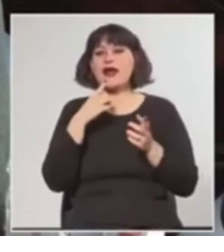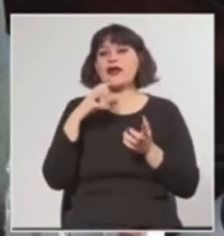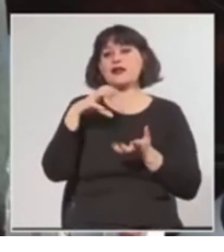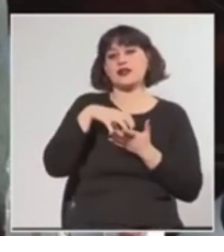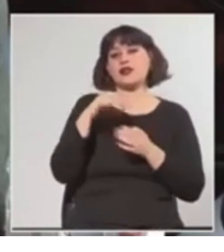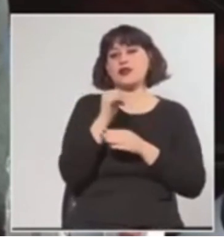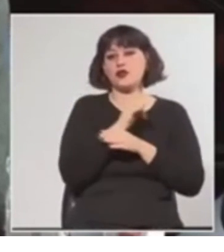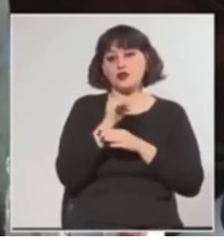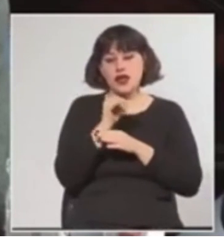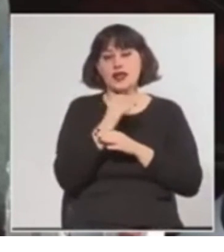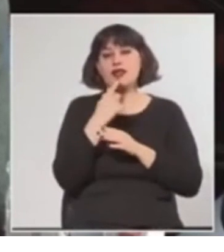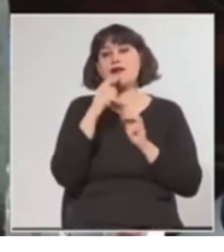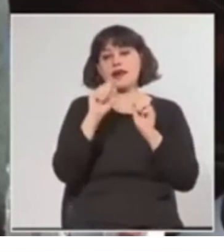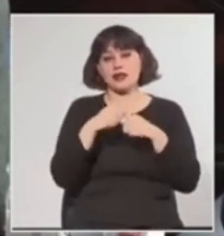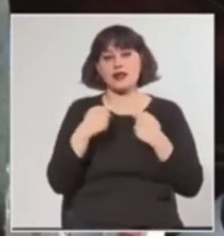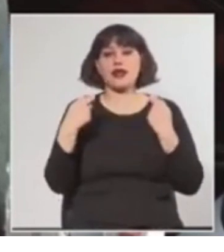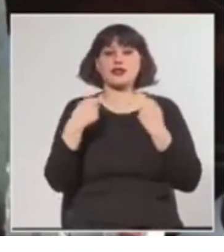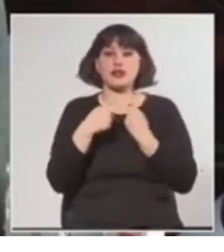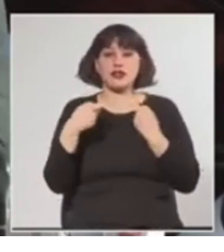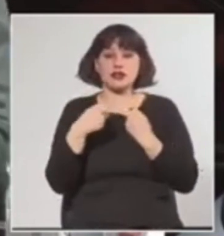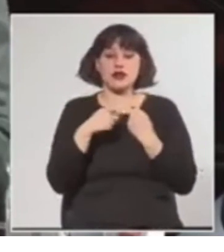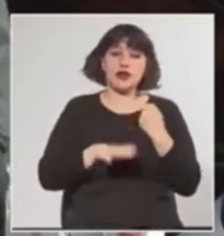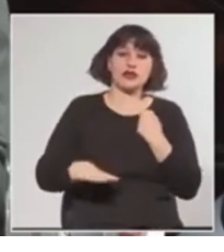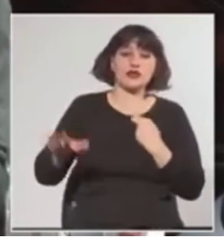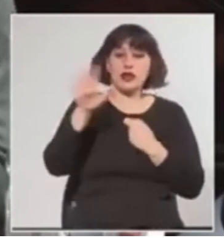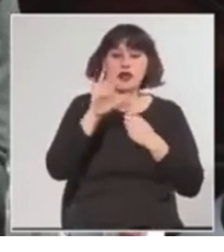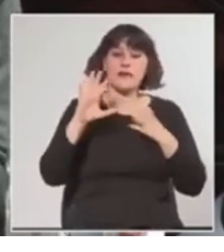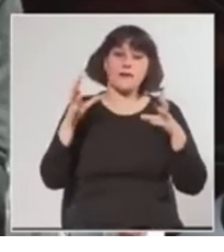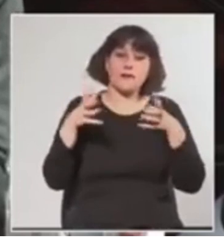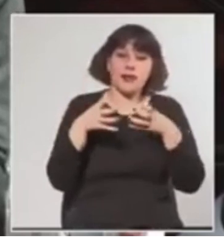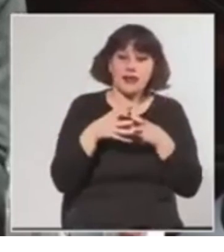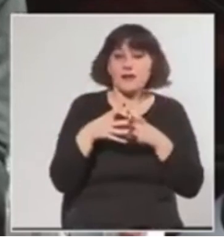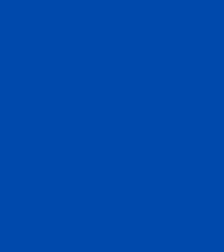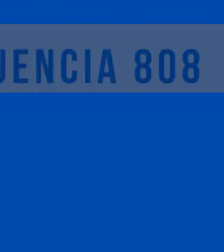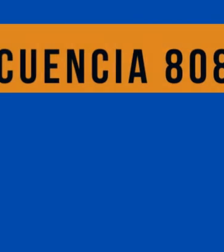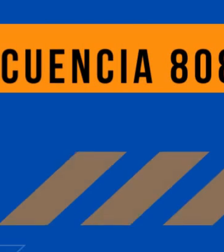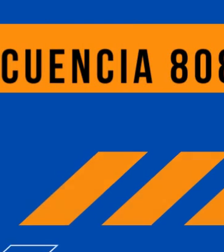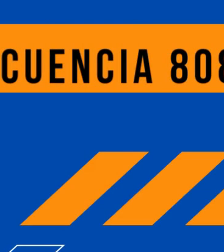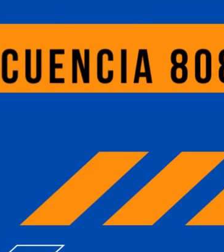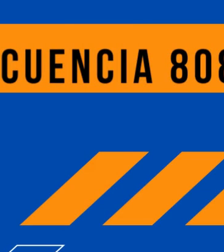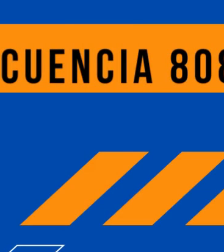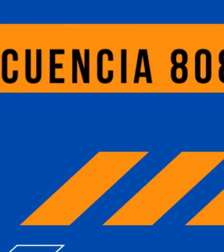Industrial de Paisandú y a la Asociación Nacional de Pequeños y Medianas Empresas. Gracias, señor Presidente.